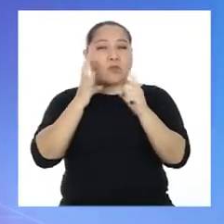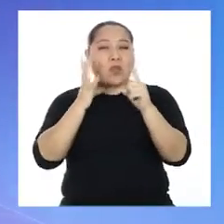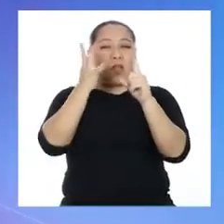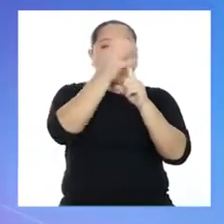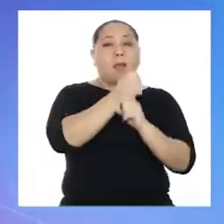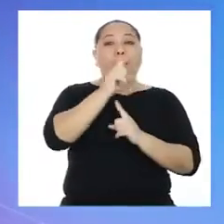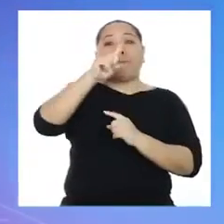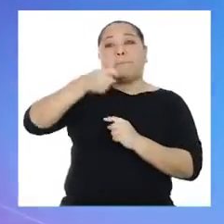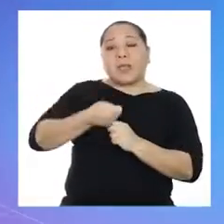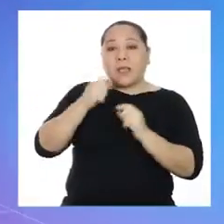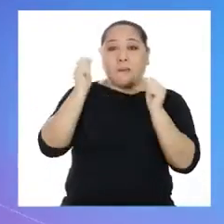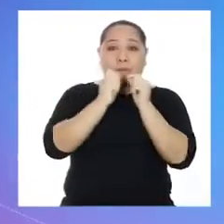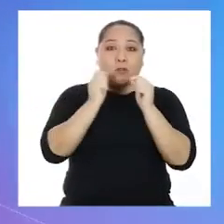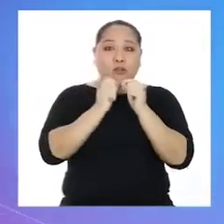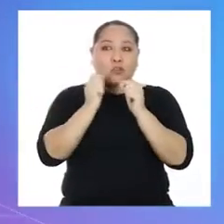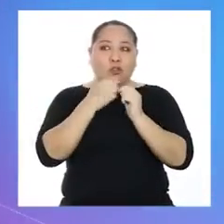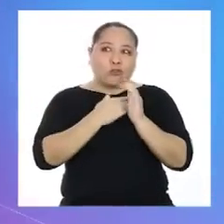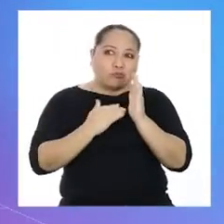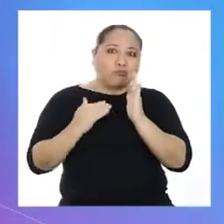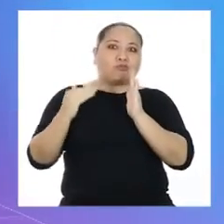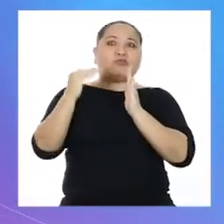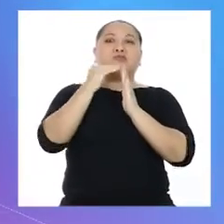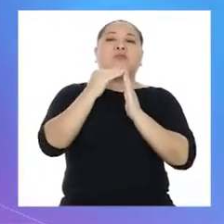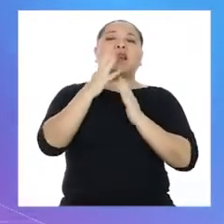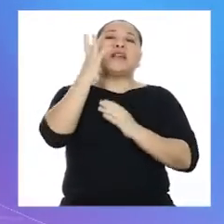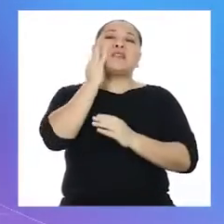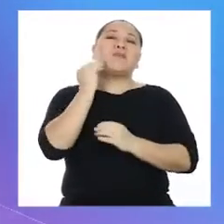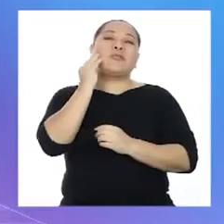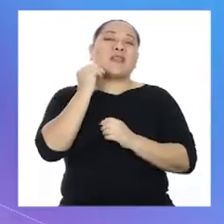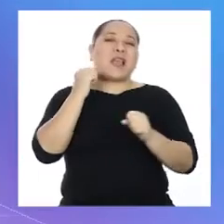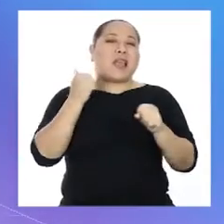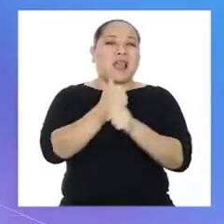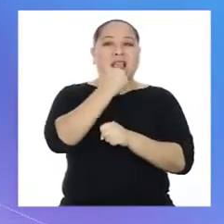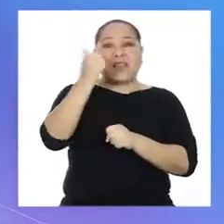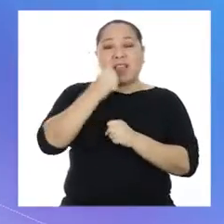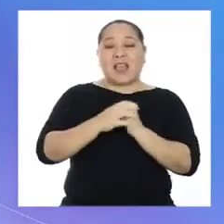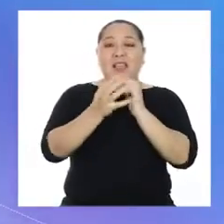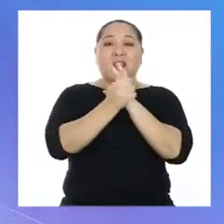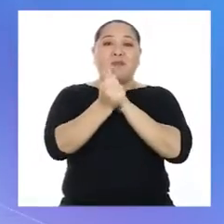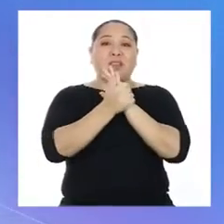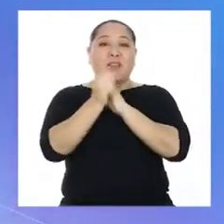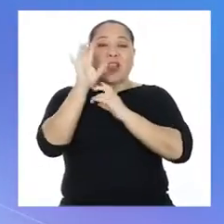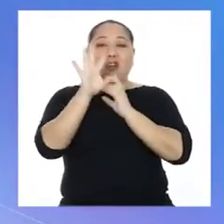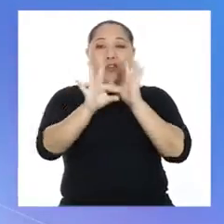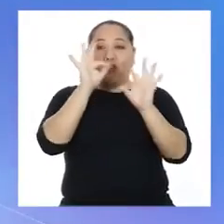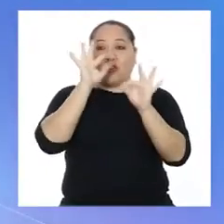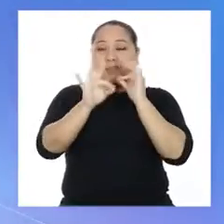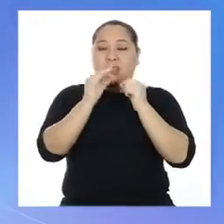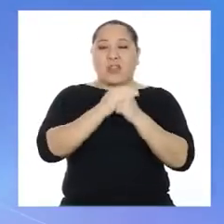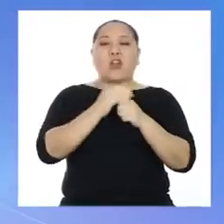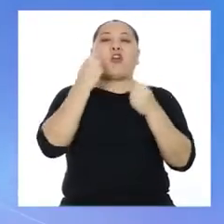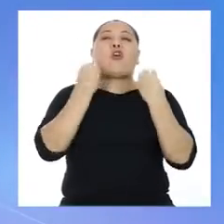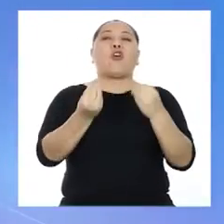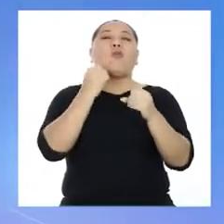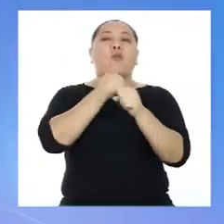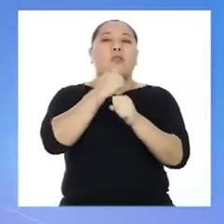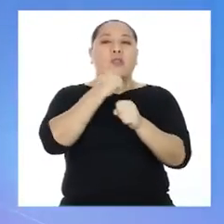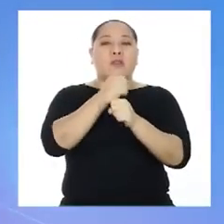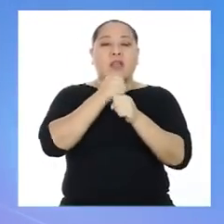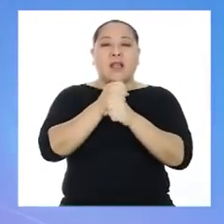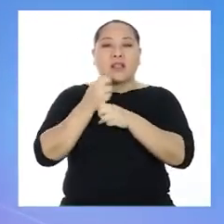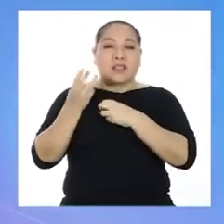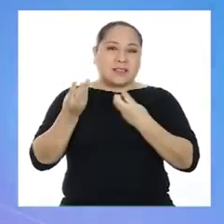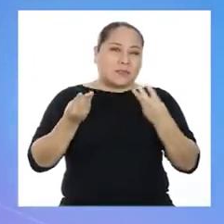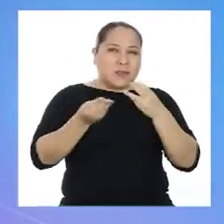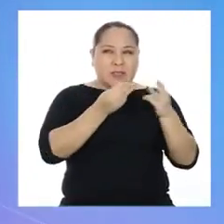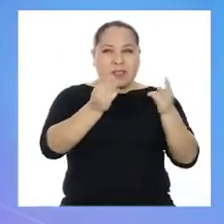logran sumar mil puntos, podré subir la experiencia y ganar la habilidad de identificar el funcionamiento de